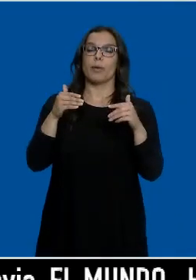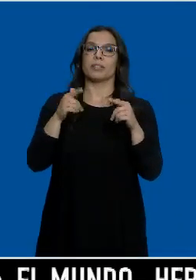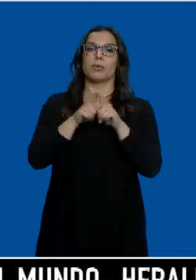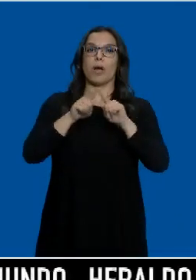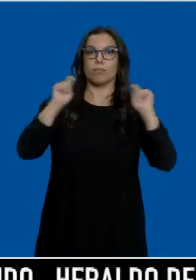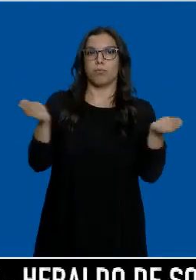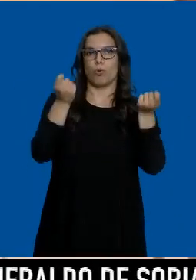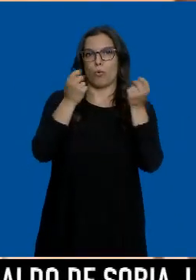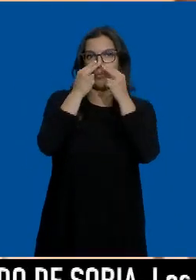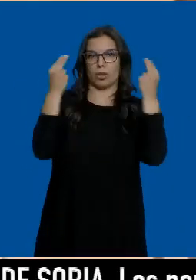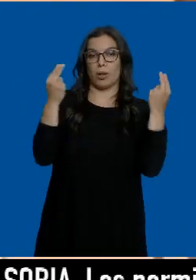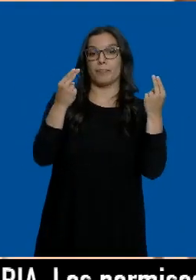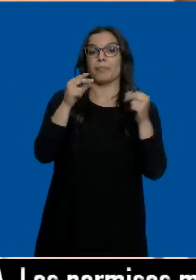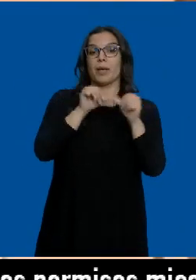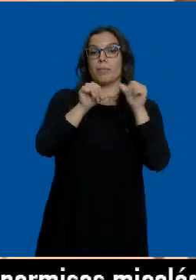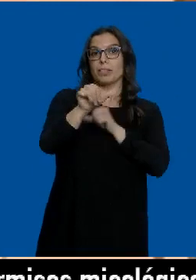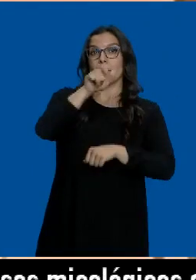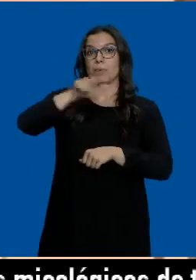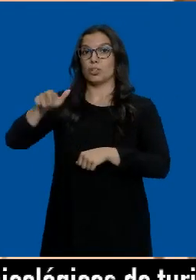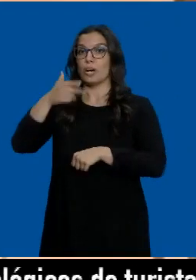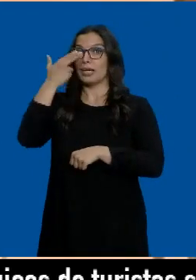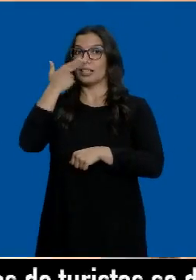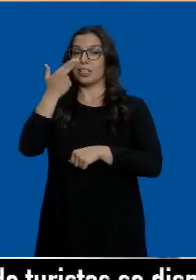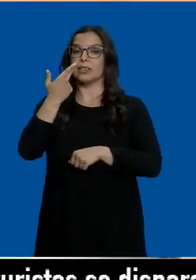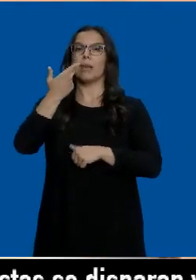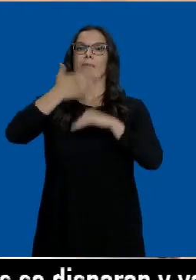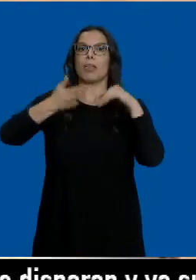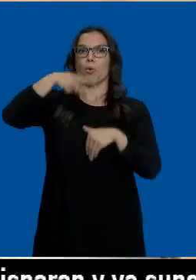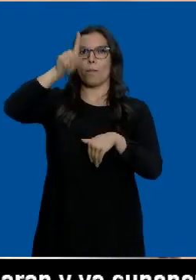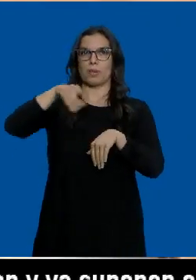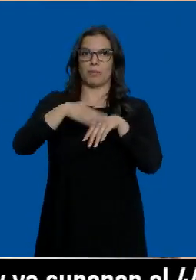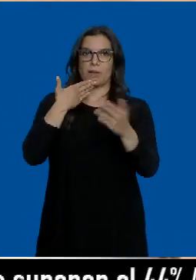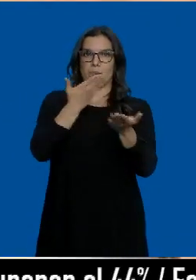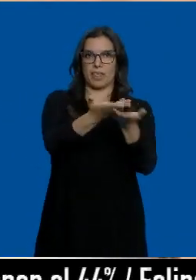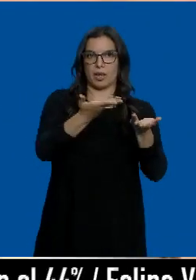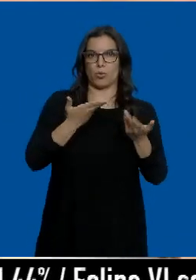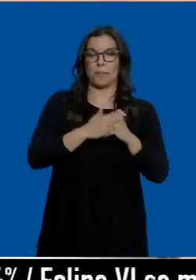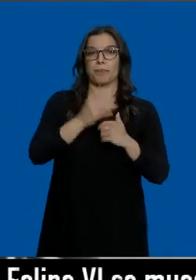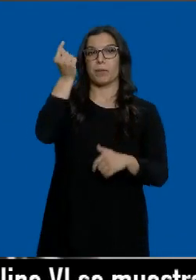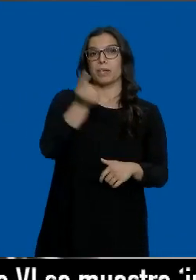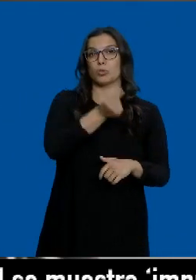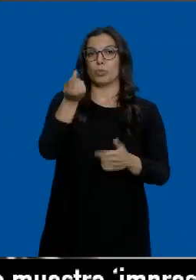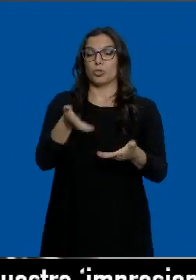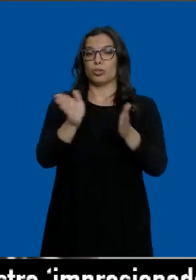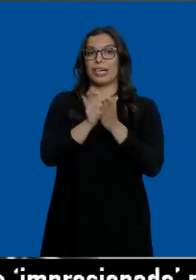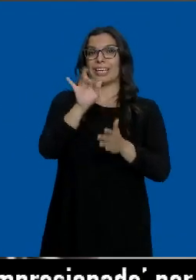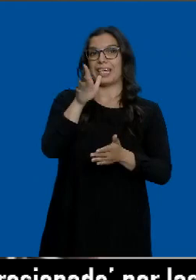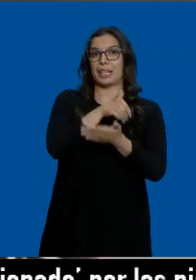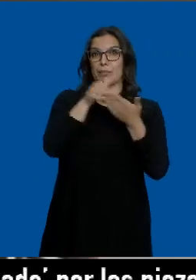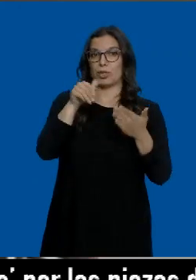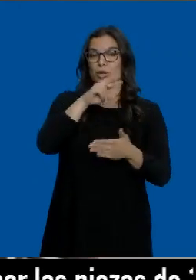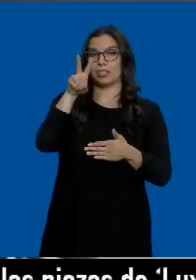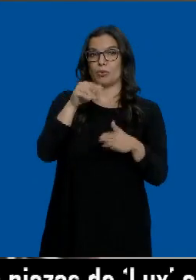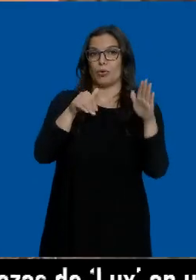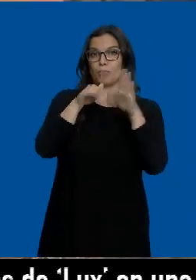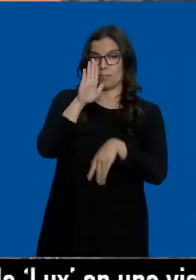A partir de entonces, las personas interesadas tendrán un mes para solicitarlas. El presupuesto de estas ayudas supera en esta ocasión